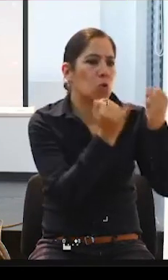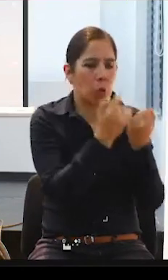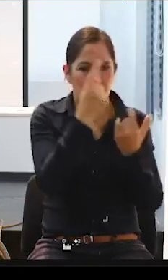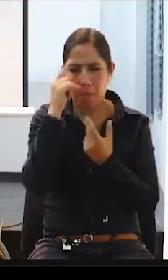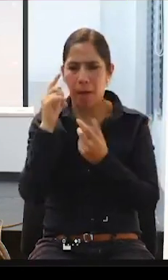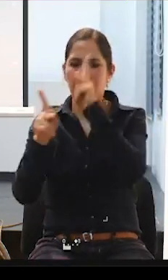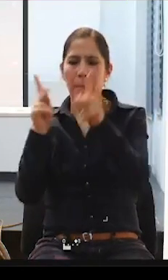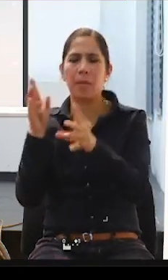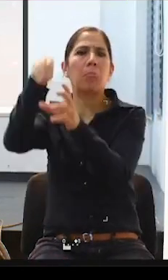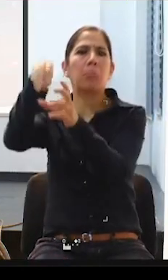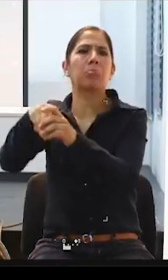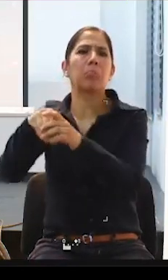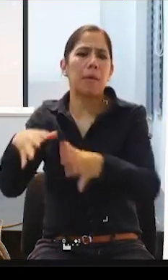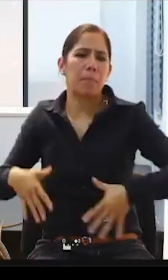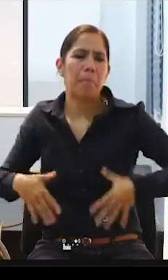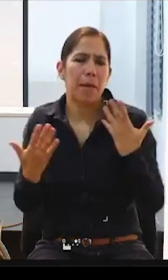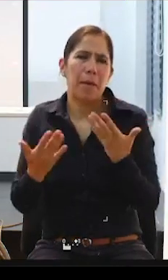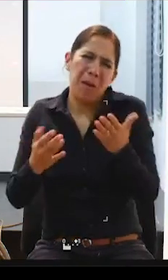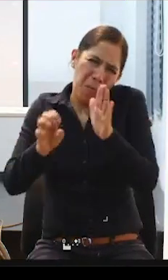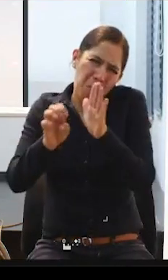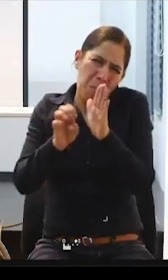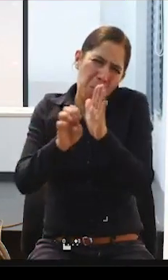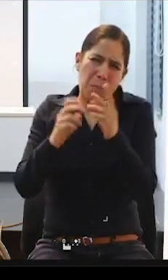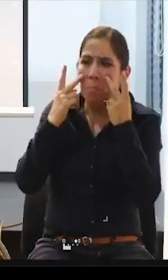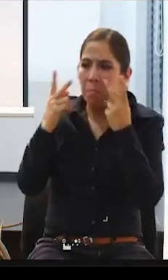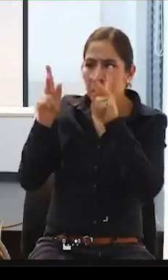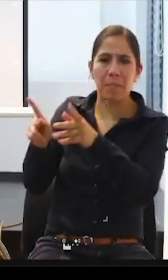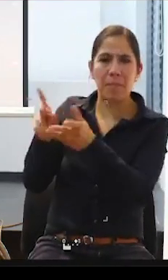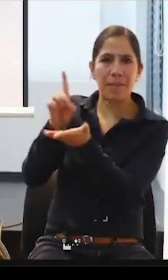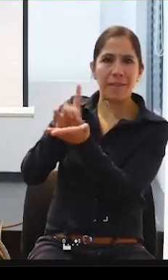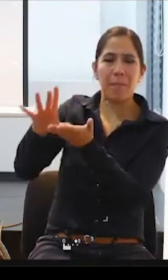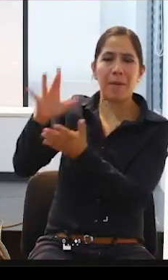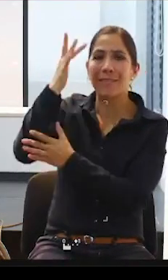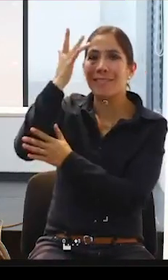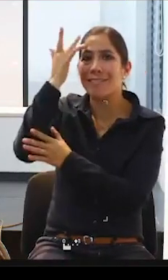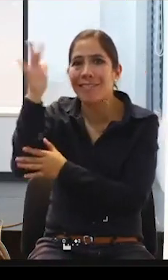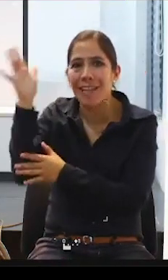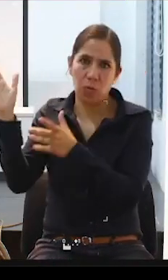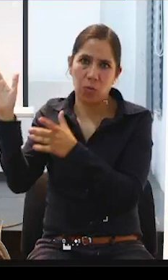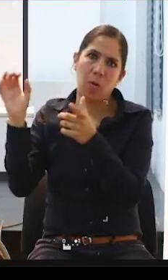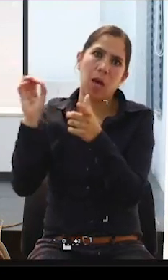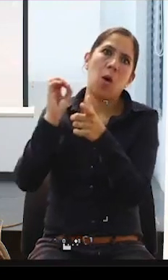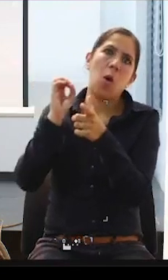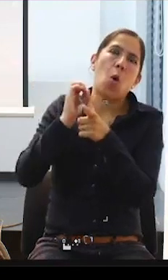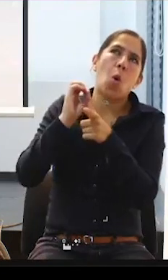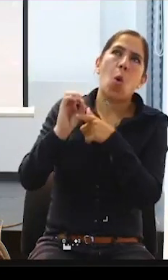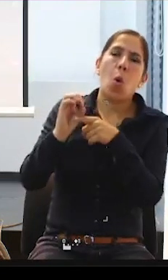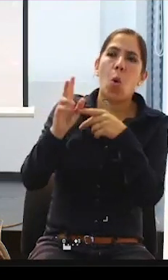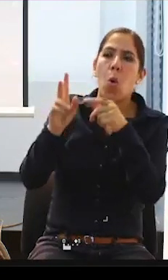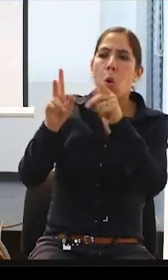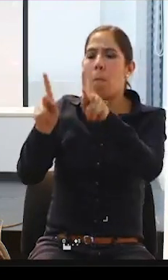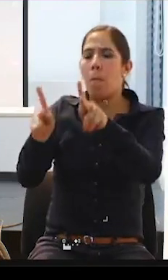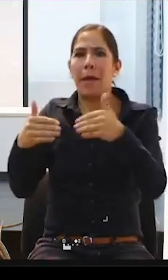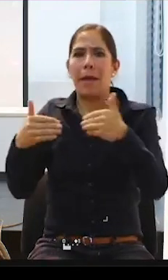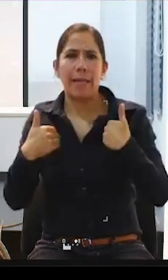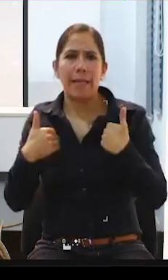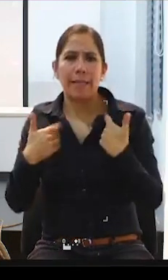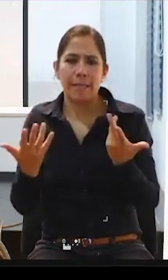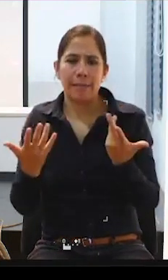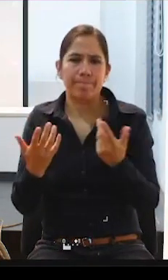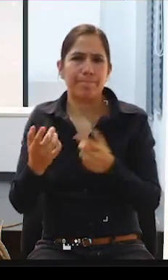discapacidad intelectual o cuando se ve que hay una persona que tiene bueno, pues grandes